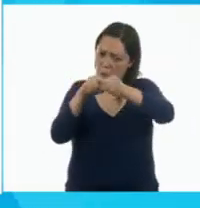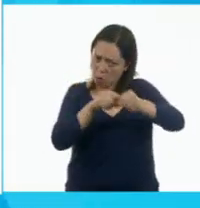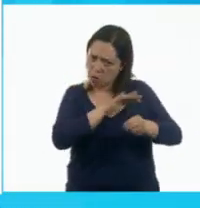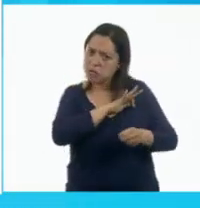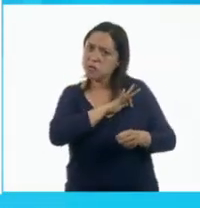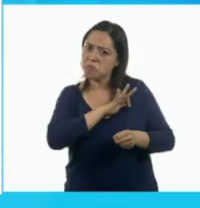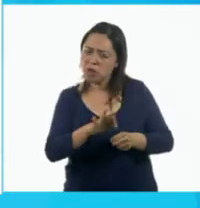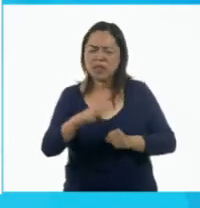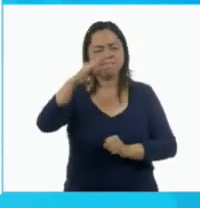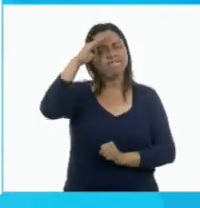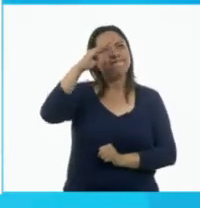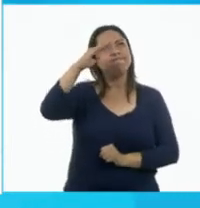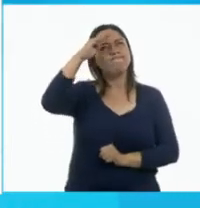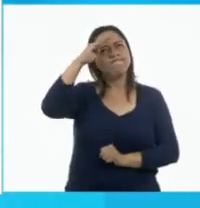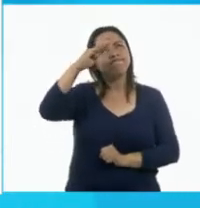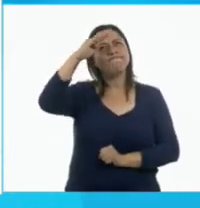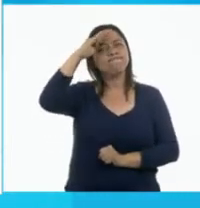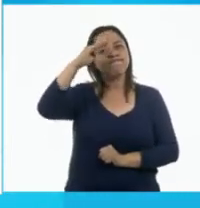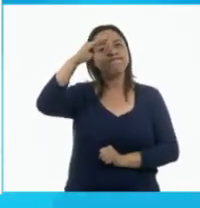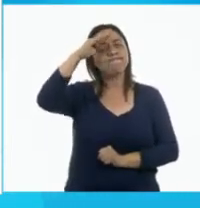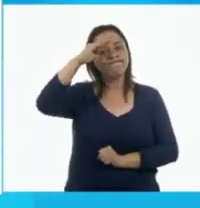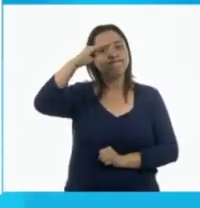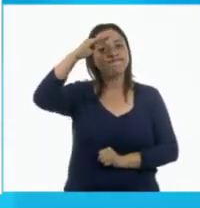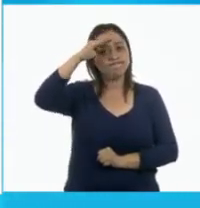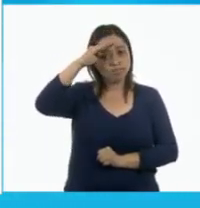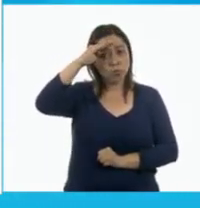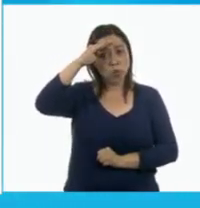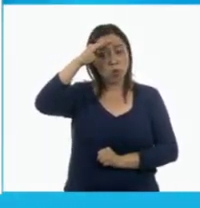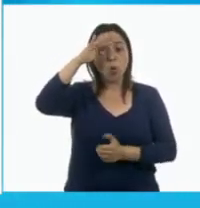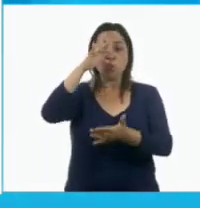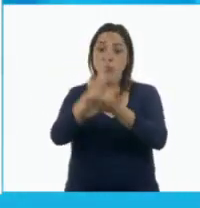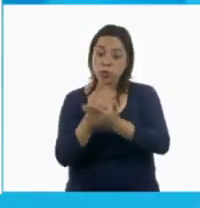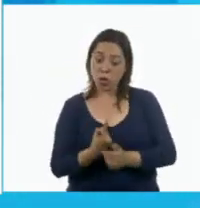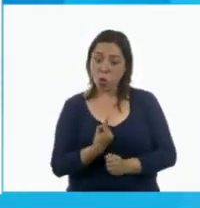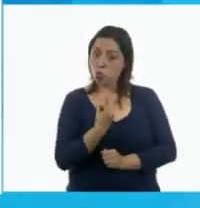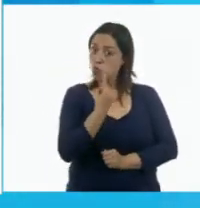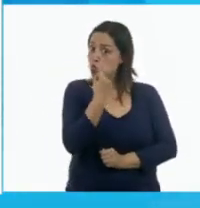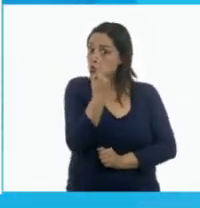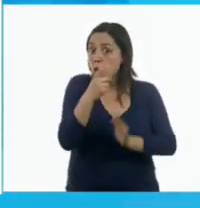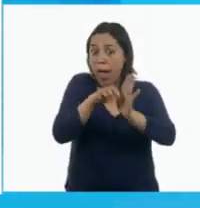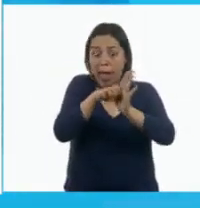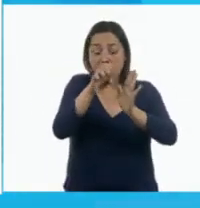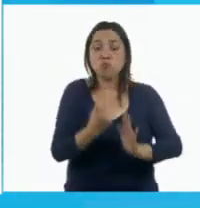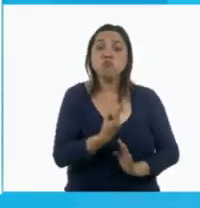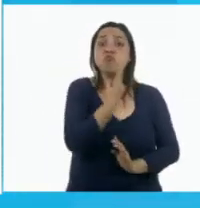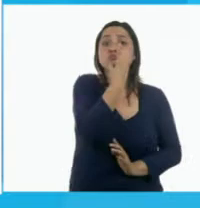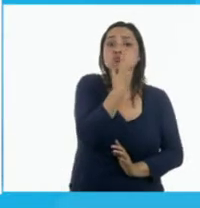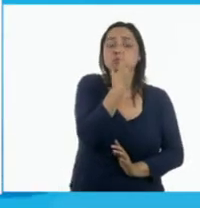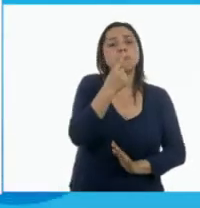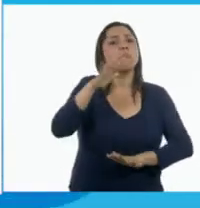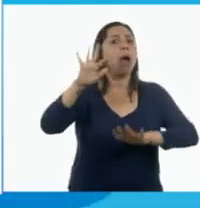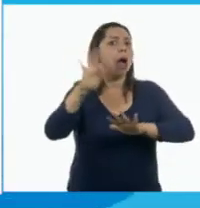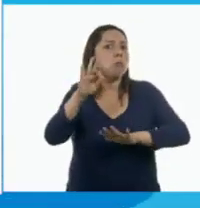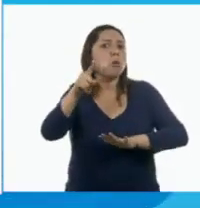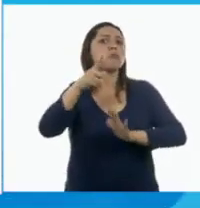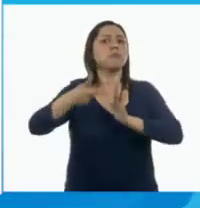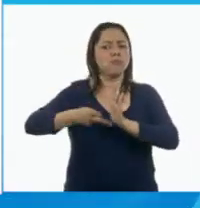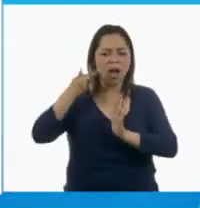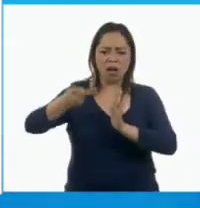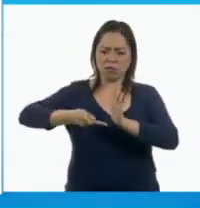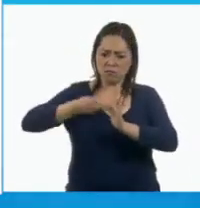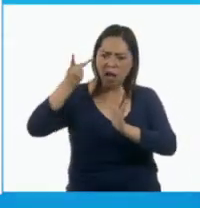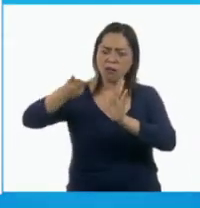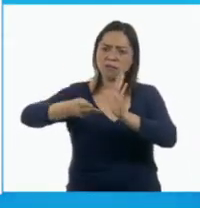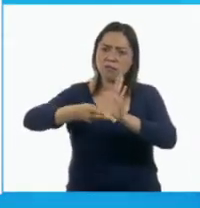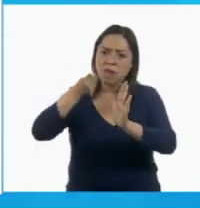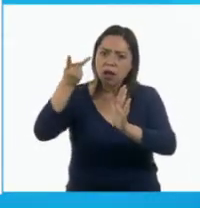muy bien en esa actividad porque no puede ser solo una actividad. A lo mejor te ha pasado dos veces o tres veces que te has sentido así. Puedes